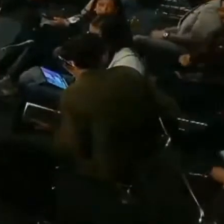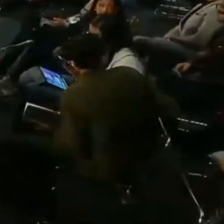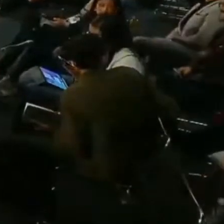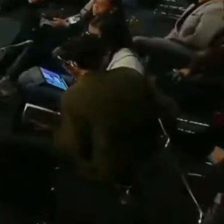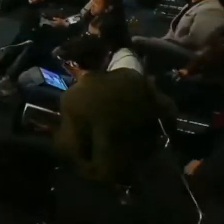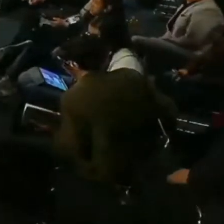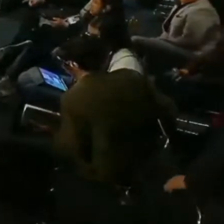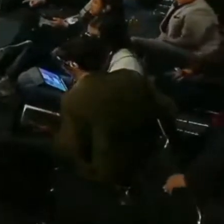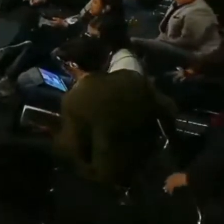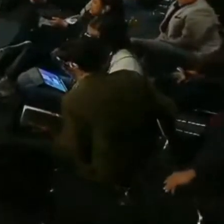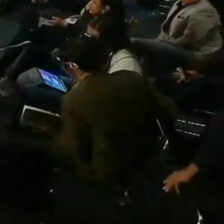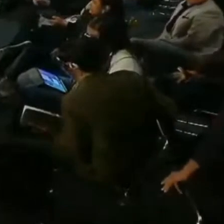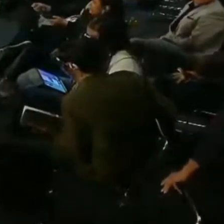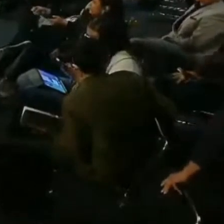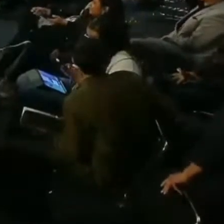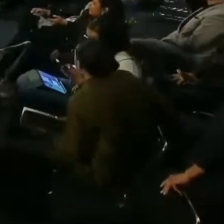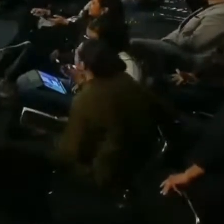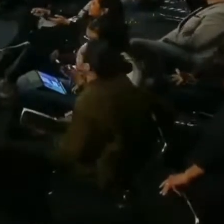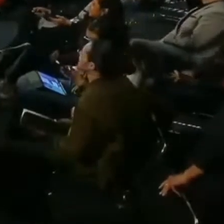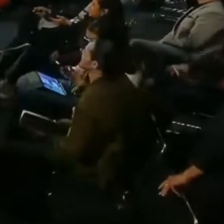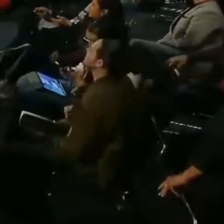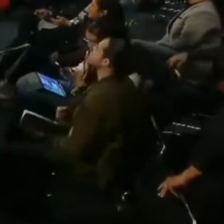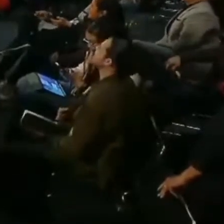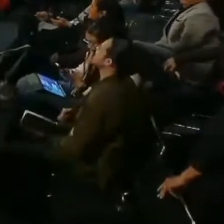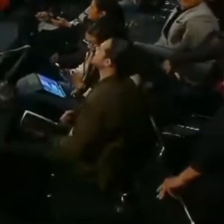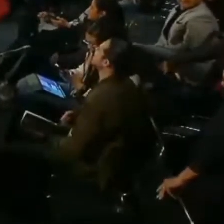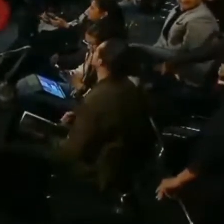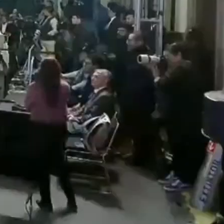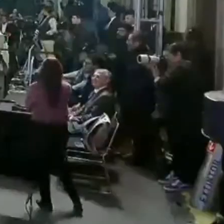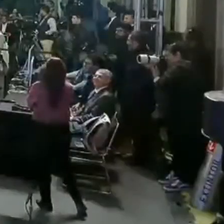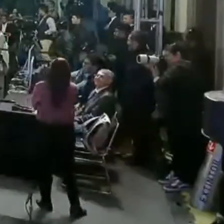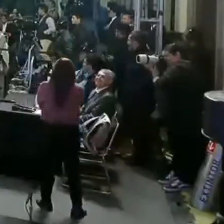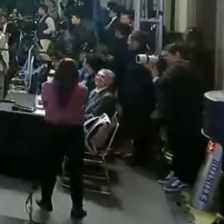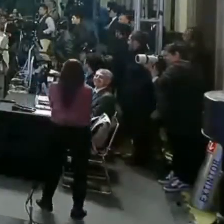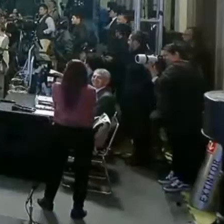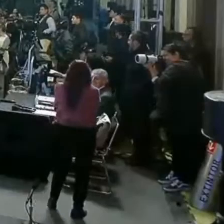Hay dos de chamarra roja. Bueno, a las dos les damos la palabra.